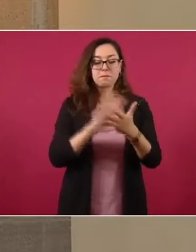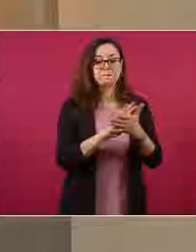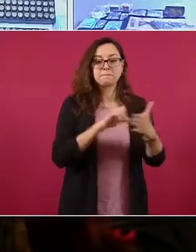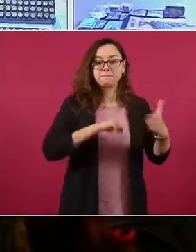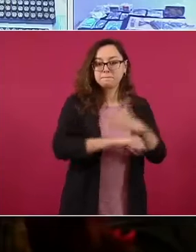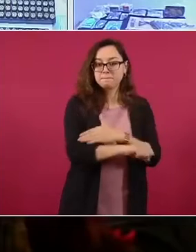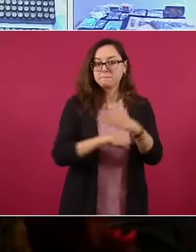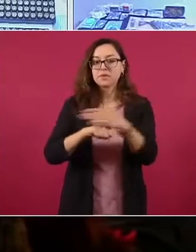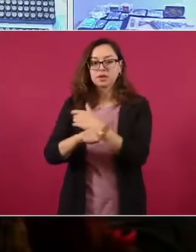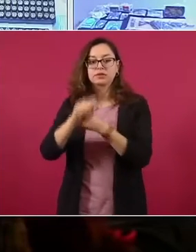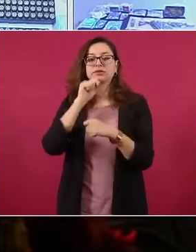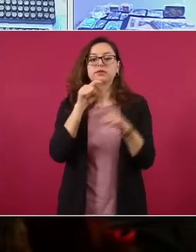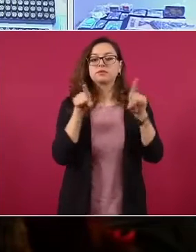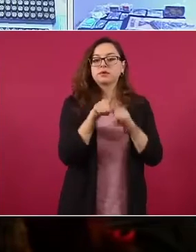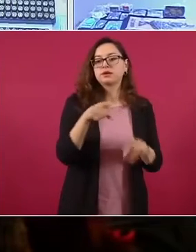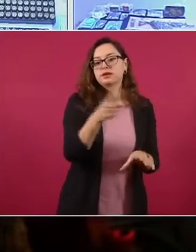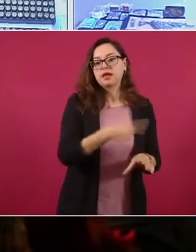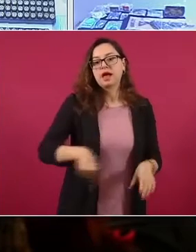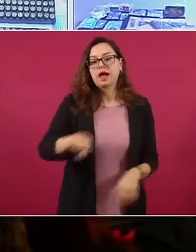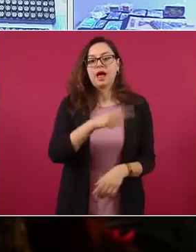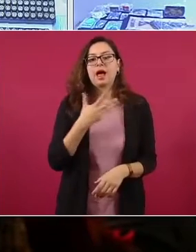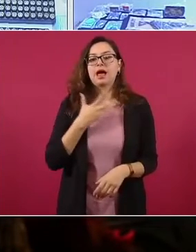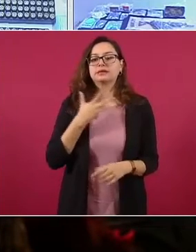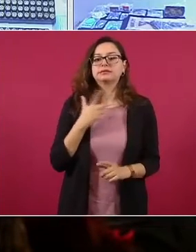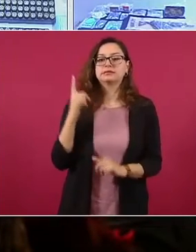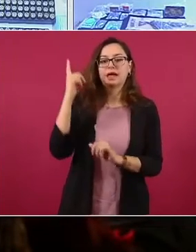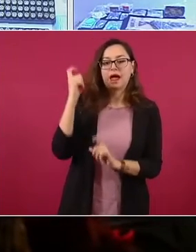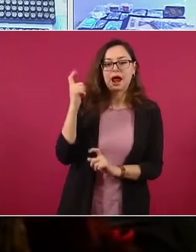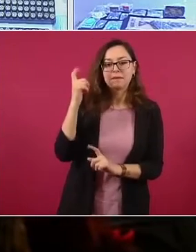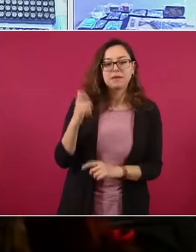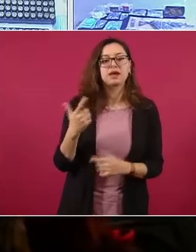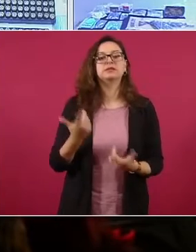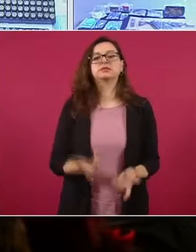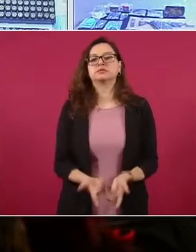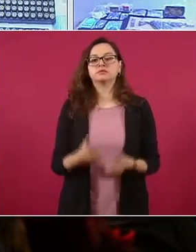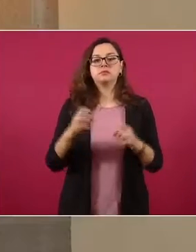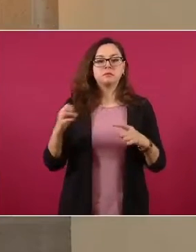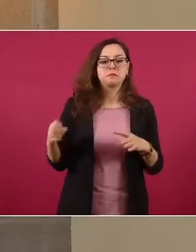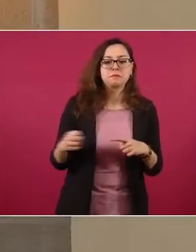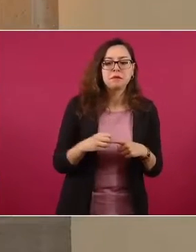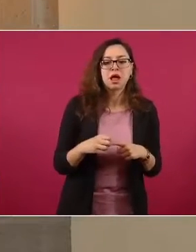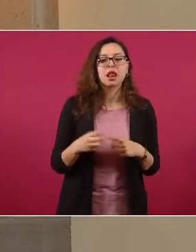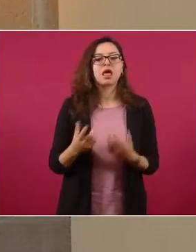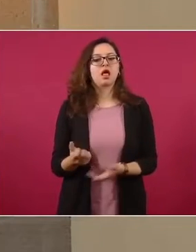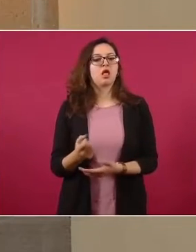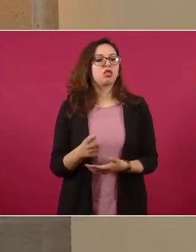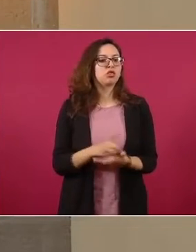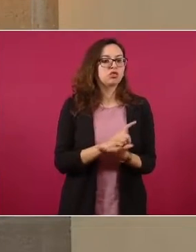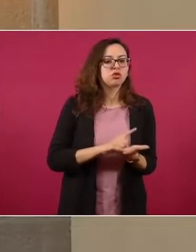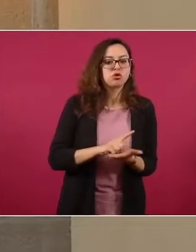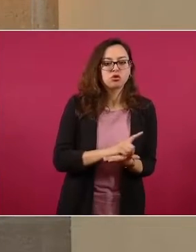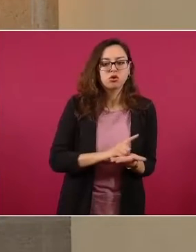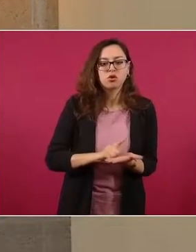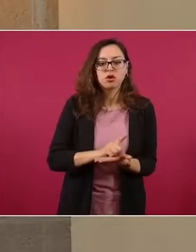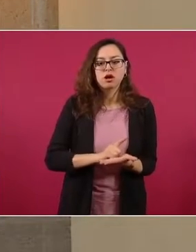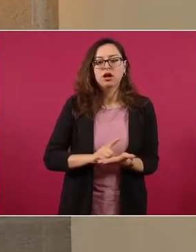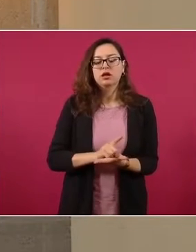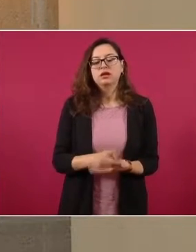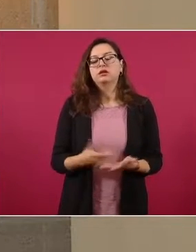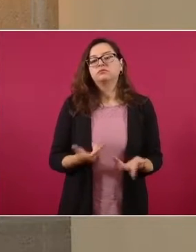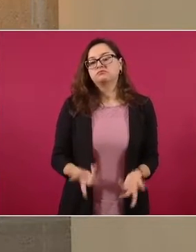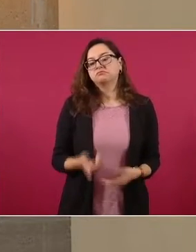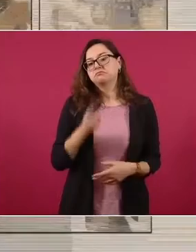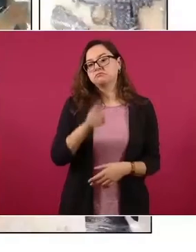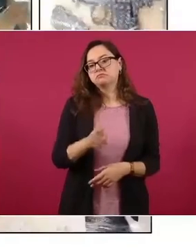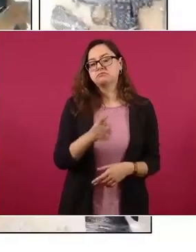diferentes armas, equipo balístico y drogas. Es el caso en Solidaridad Playa del Carmen de una persona